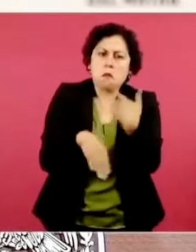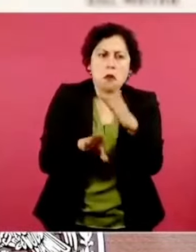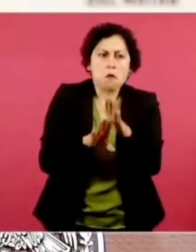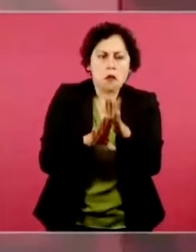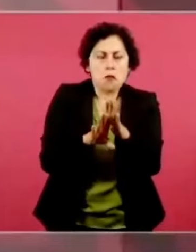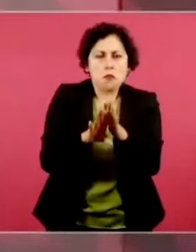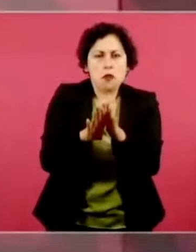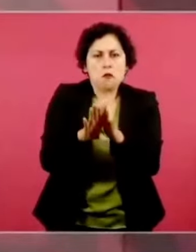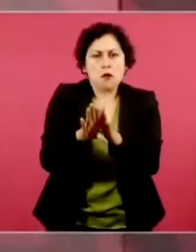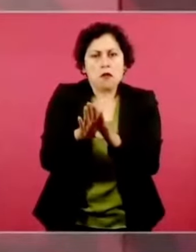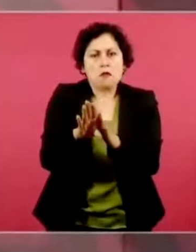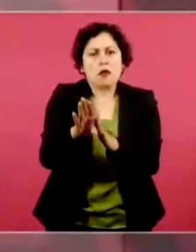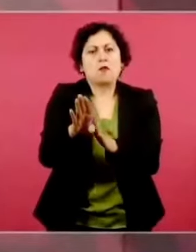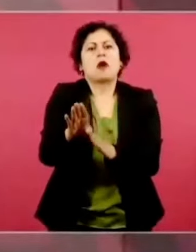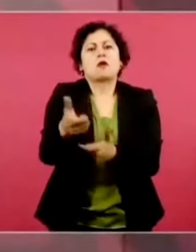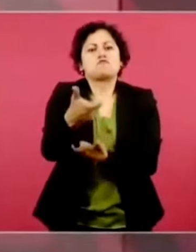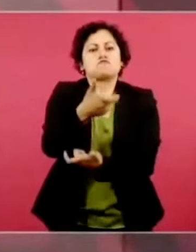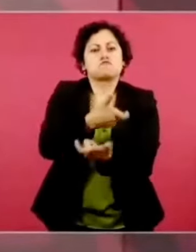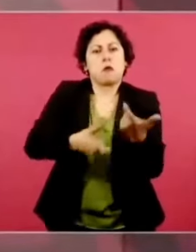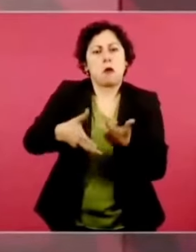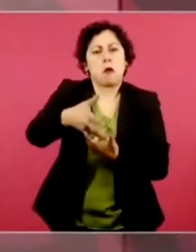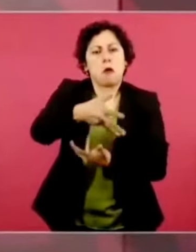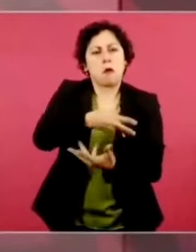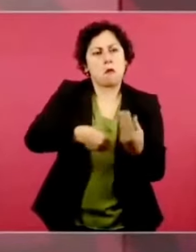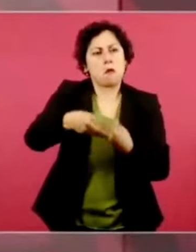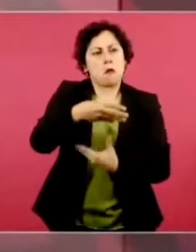y empleos.